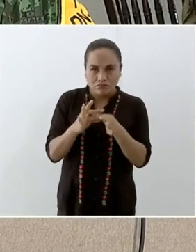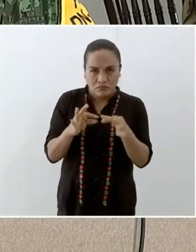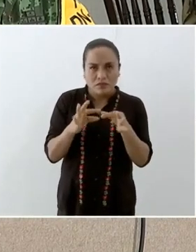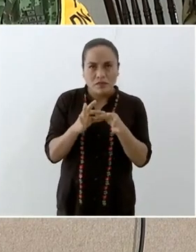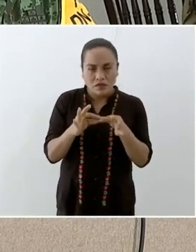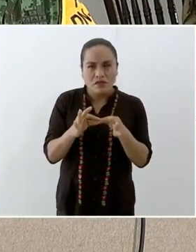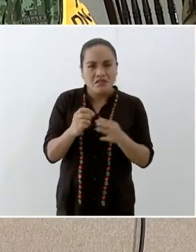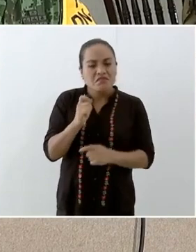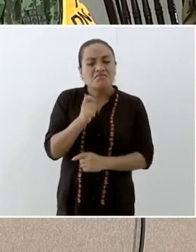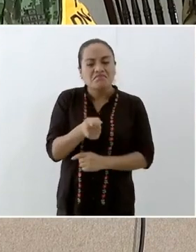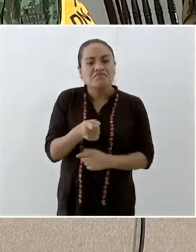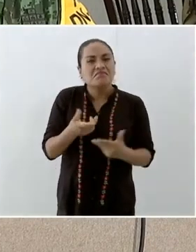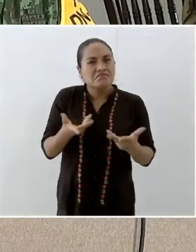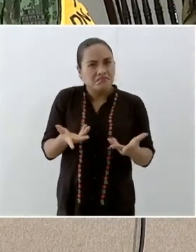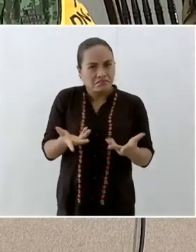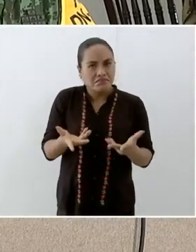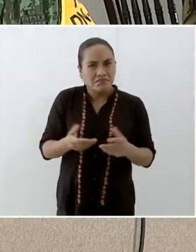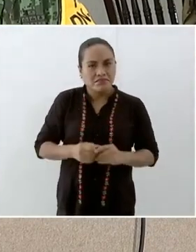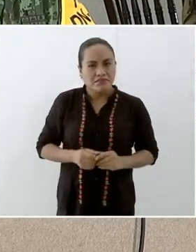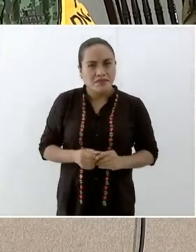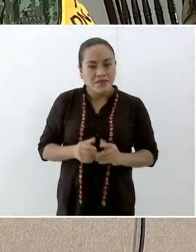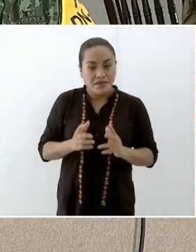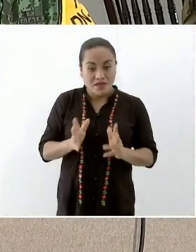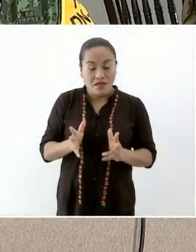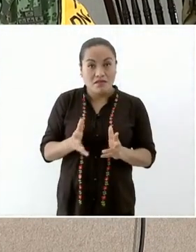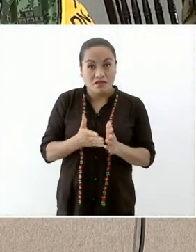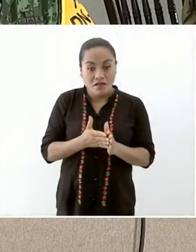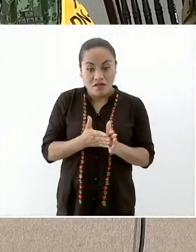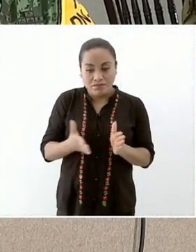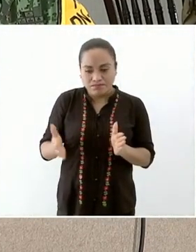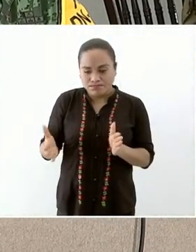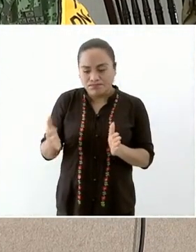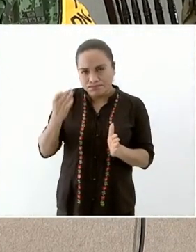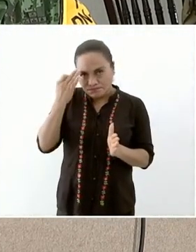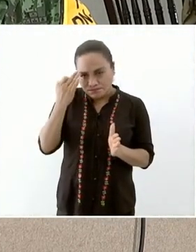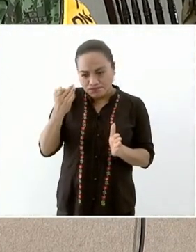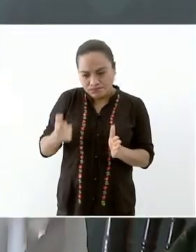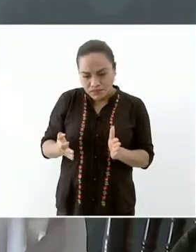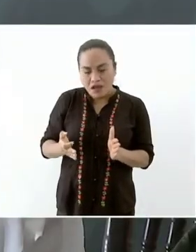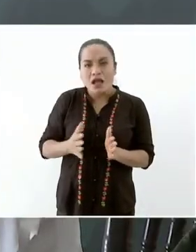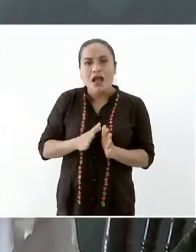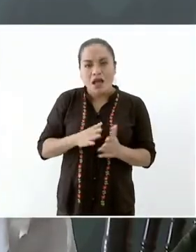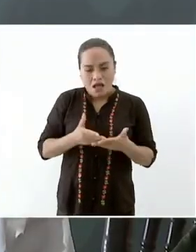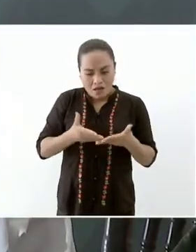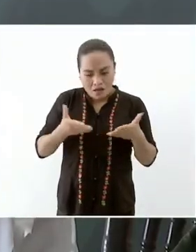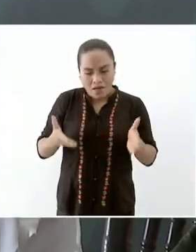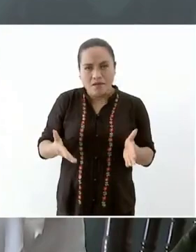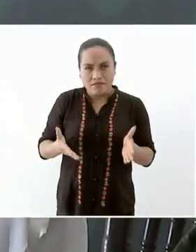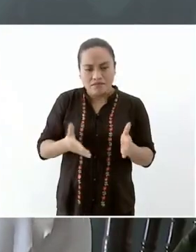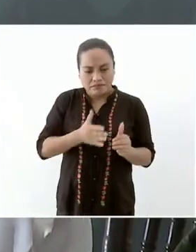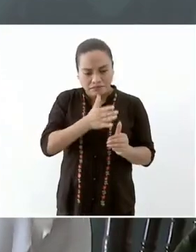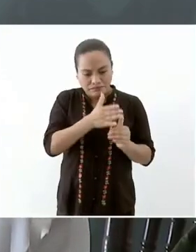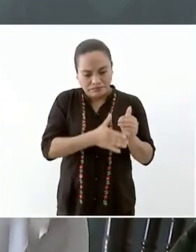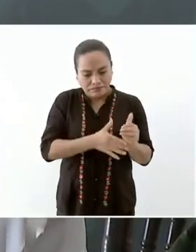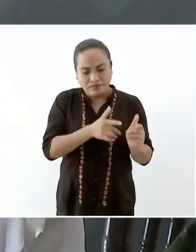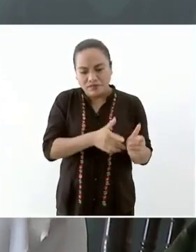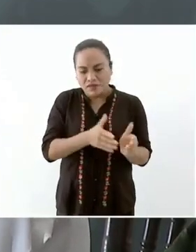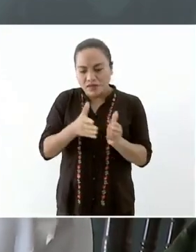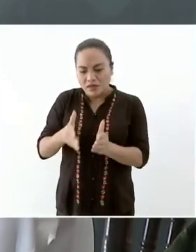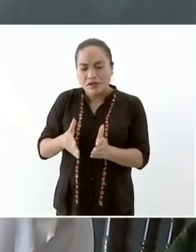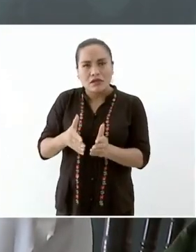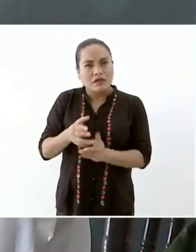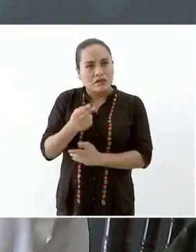ya la etapa posterior a la tensión